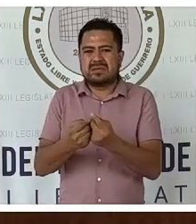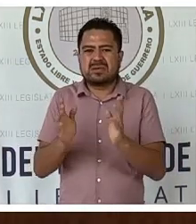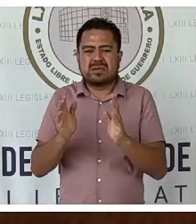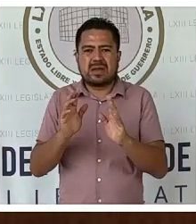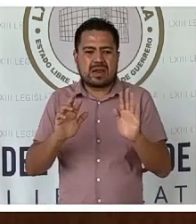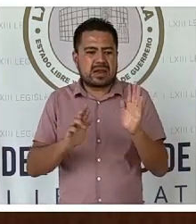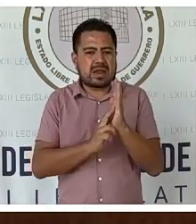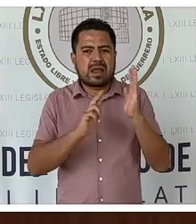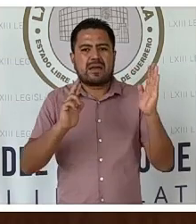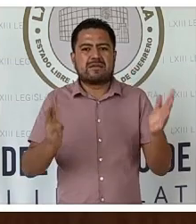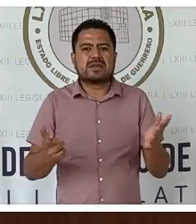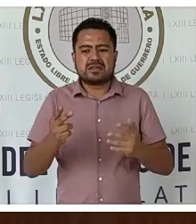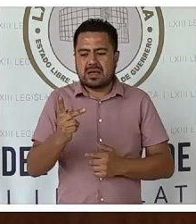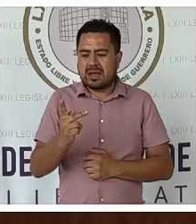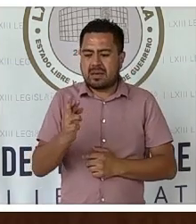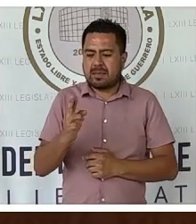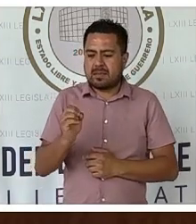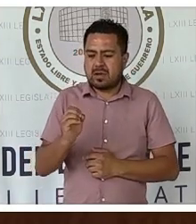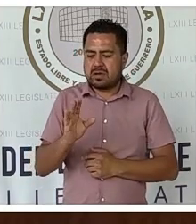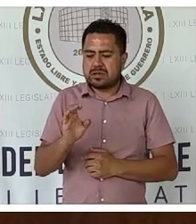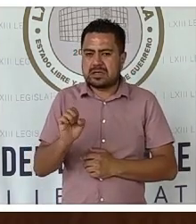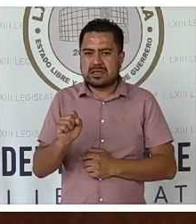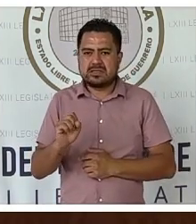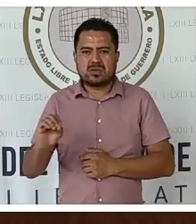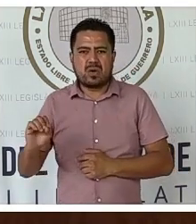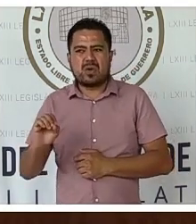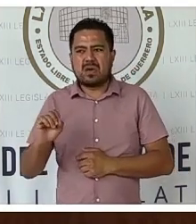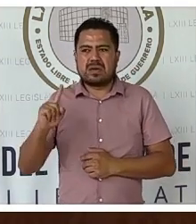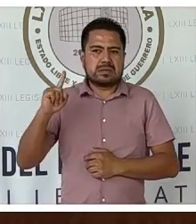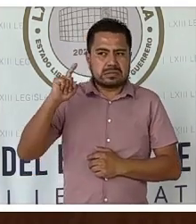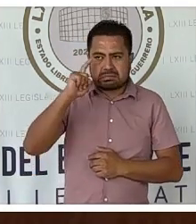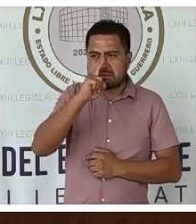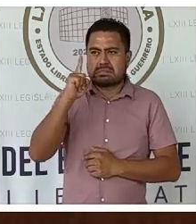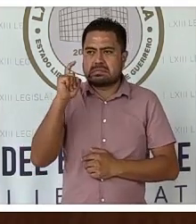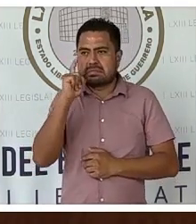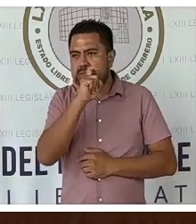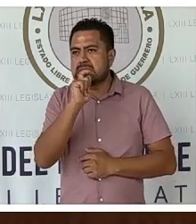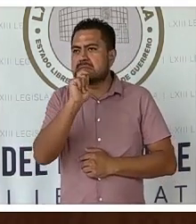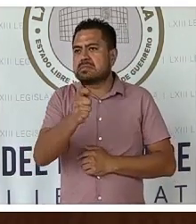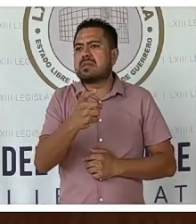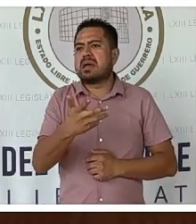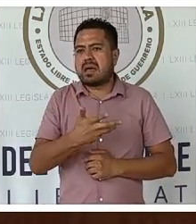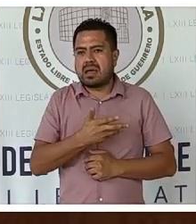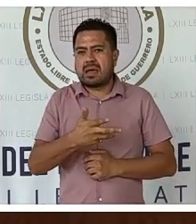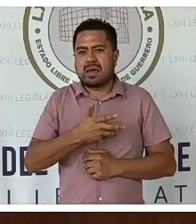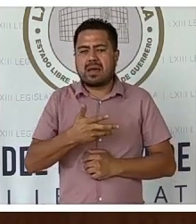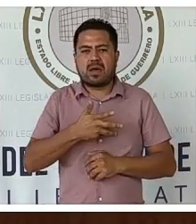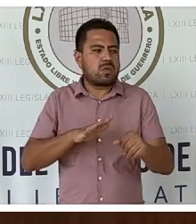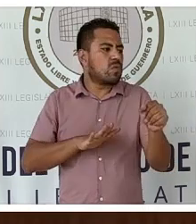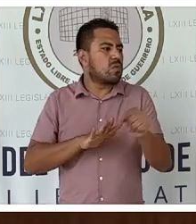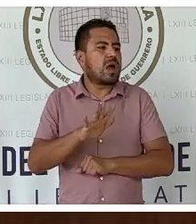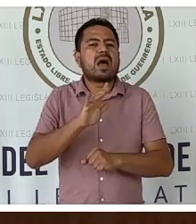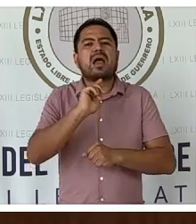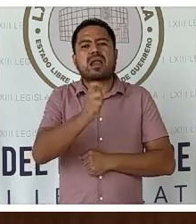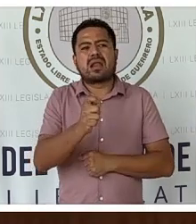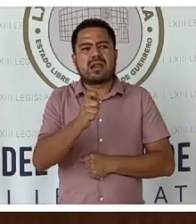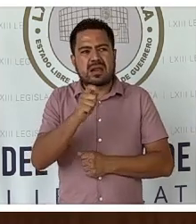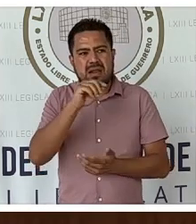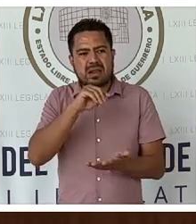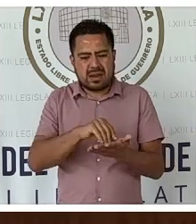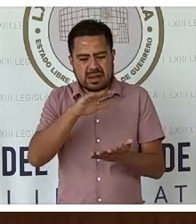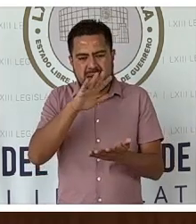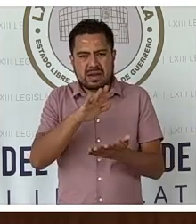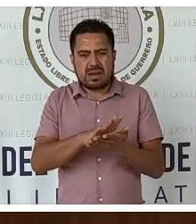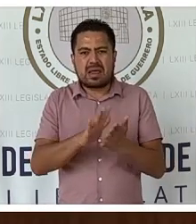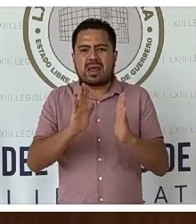la revista Proceso, a pesar de diversas dificultades que se le presentaron, las cuales están narradas